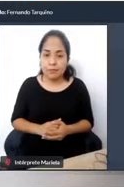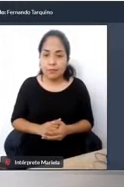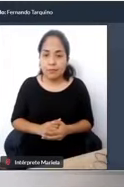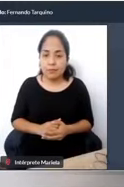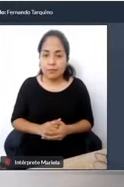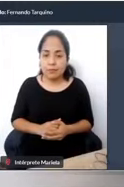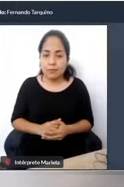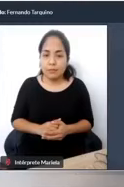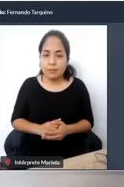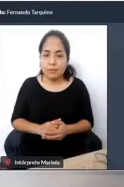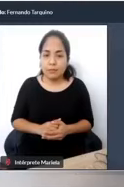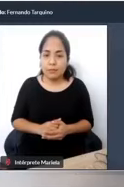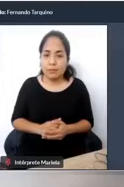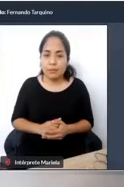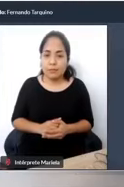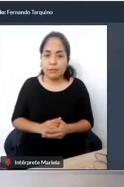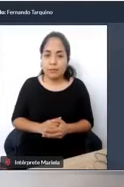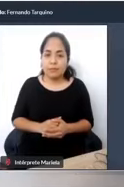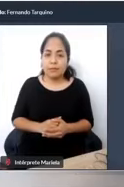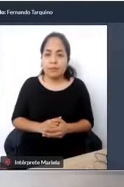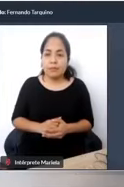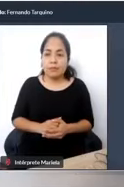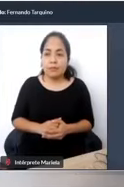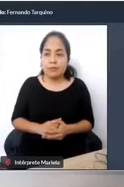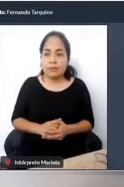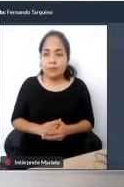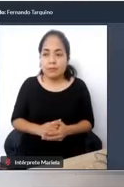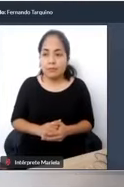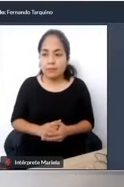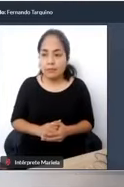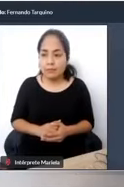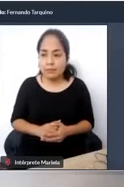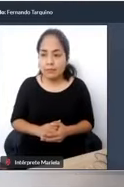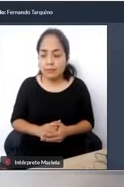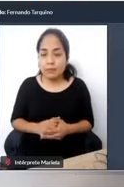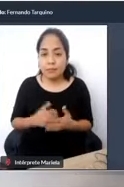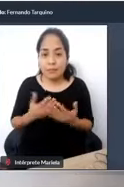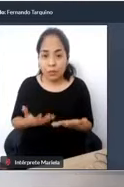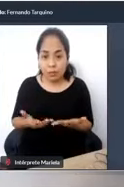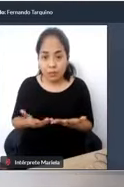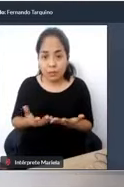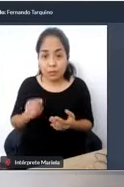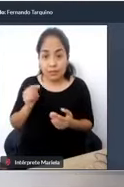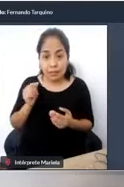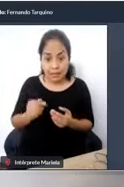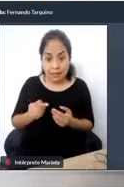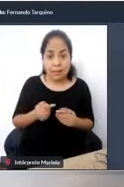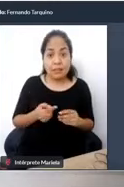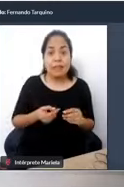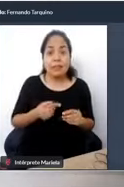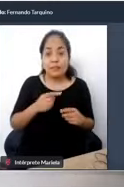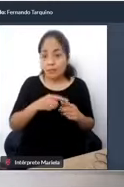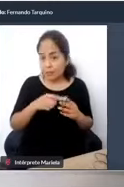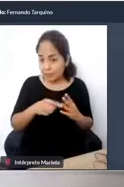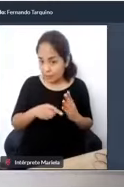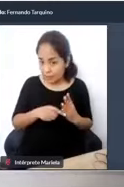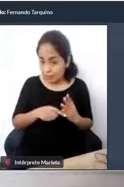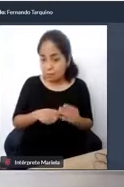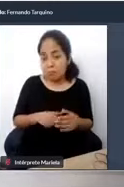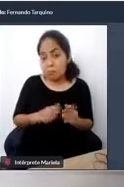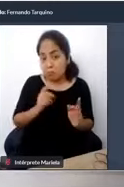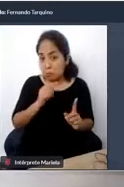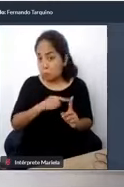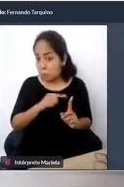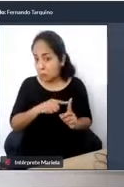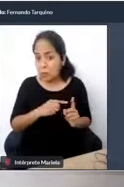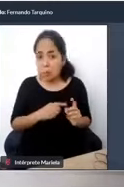sentimos más en el entorno urbano entonces con estas con estas consideraciones Andy podría tomar su viaje